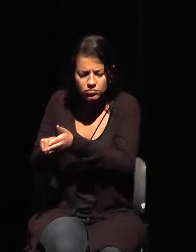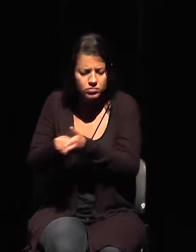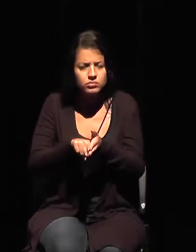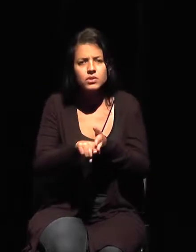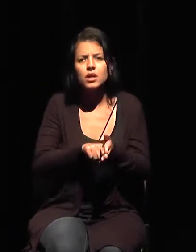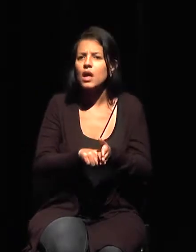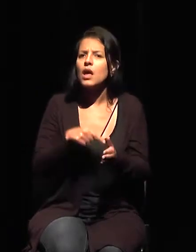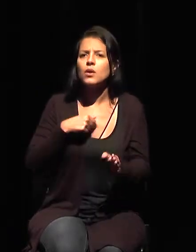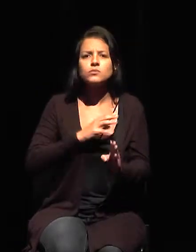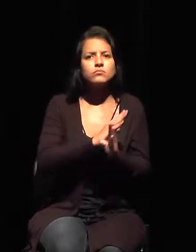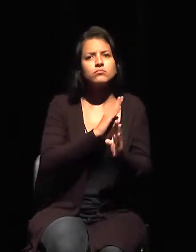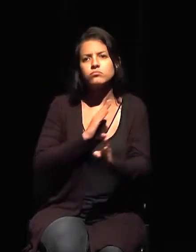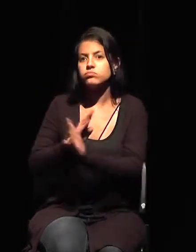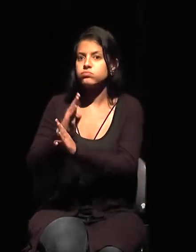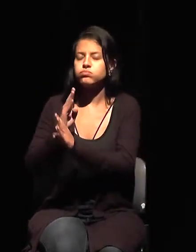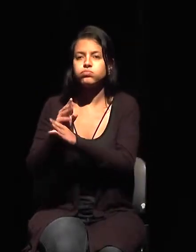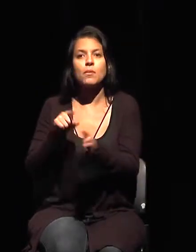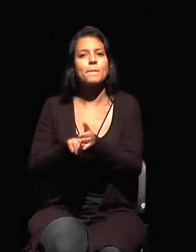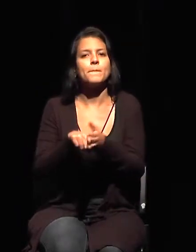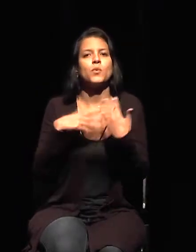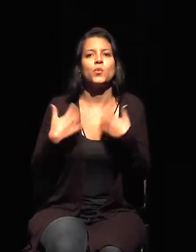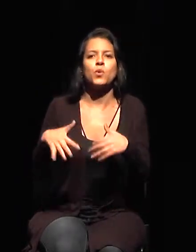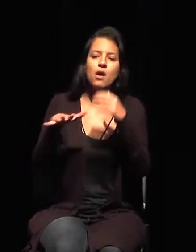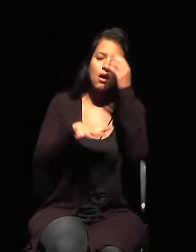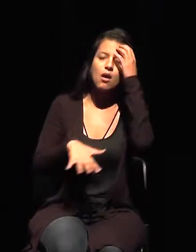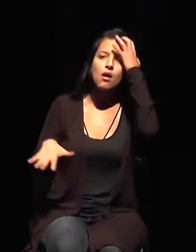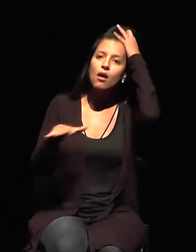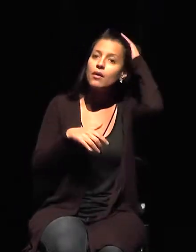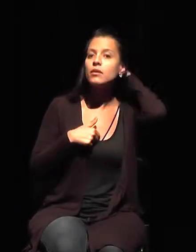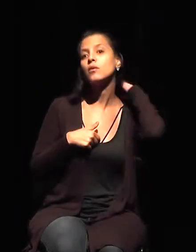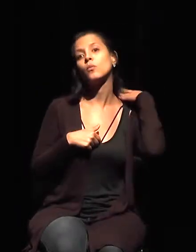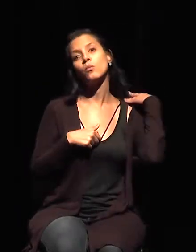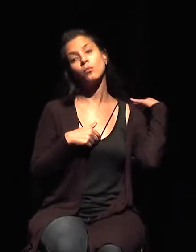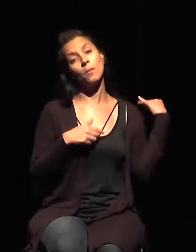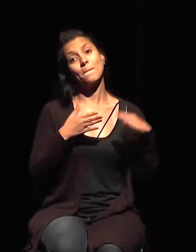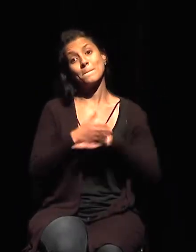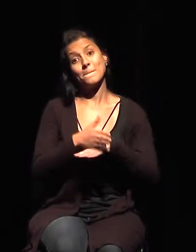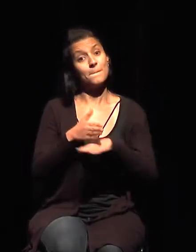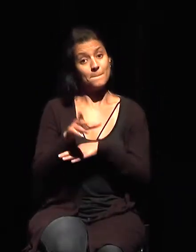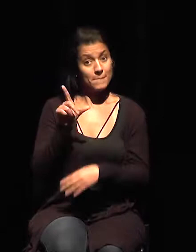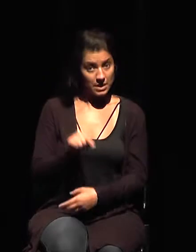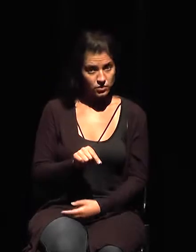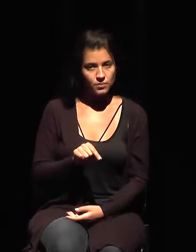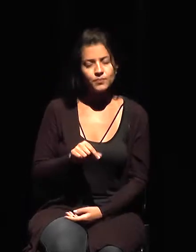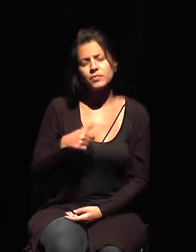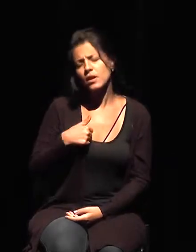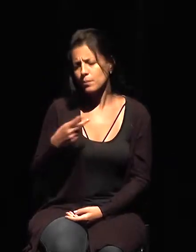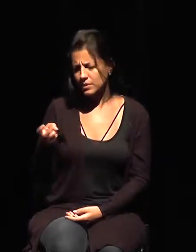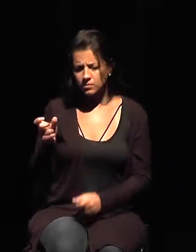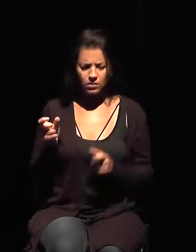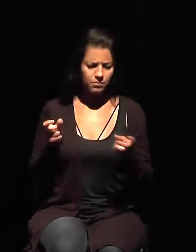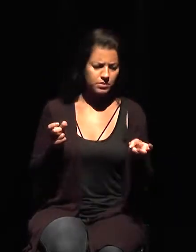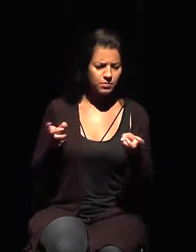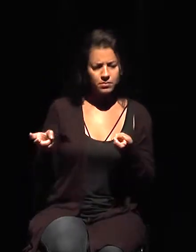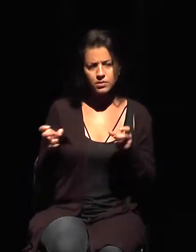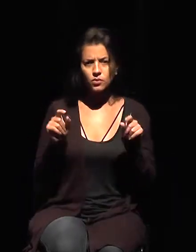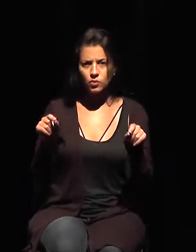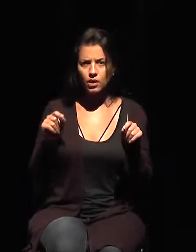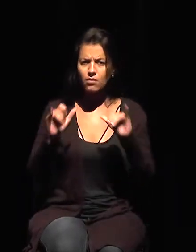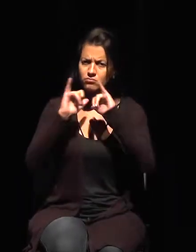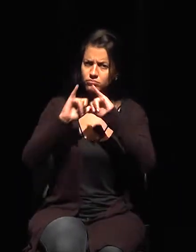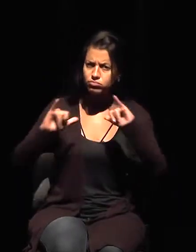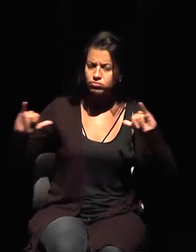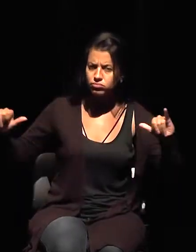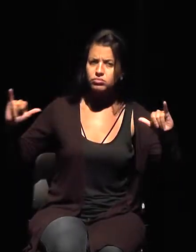estudio, siempre encontré que todo lo que aparecía en los medios de gran escala, decía lo